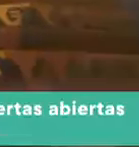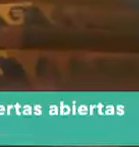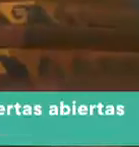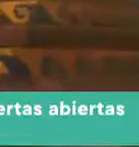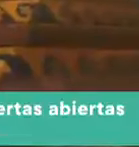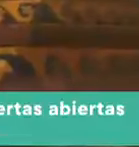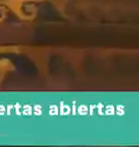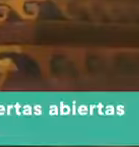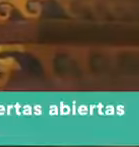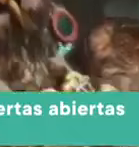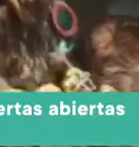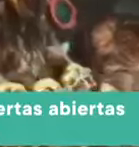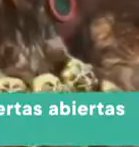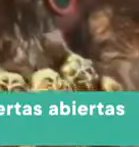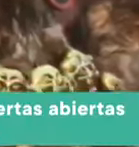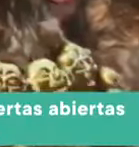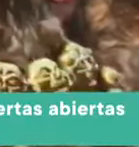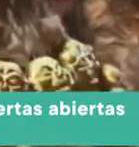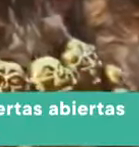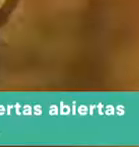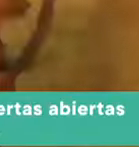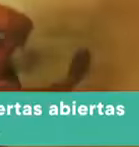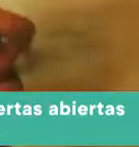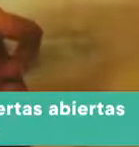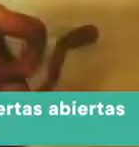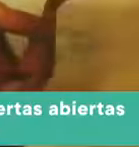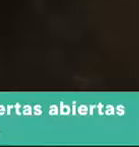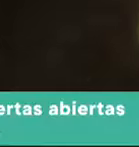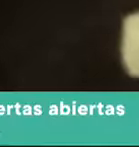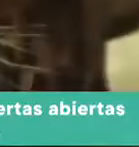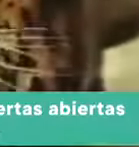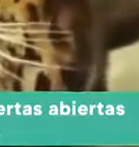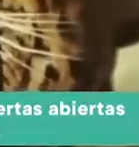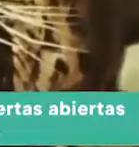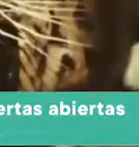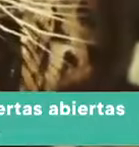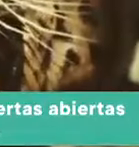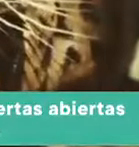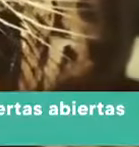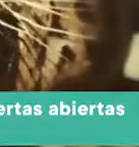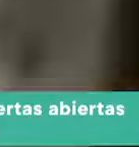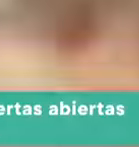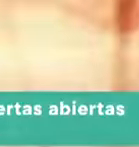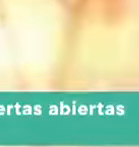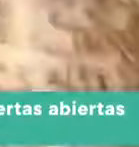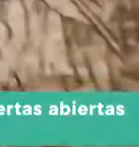Propuesta de vanguardia que va a contribuir sobre toda la función didáctica que cumple.